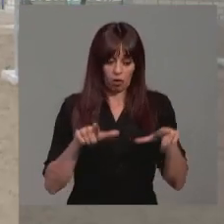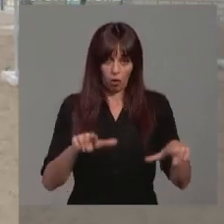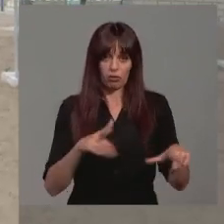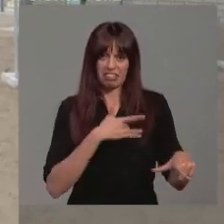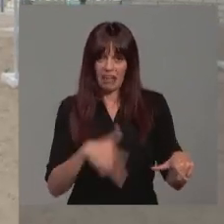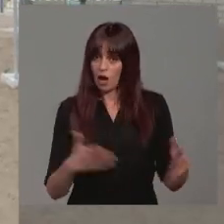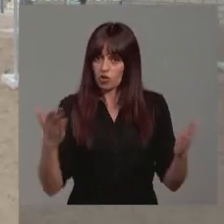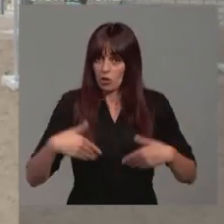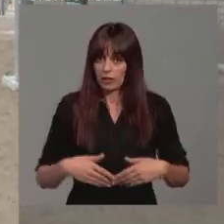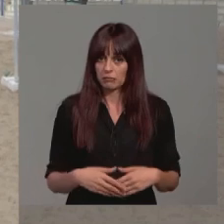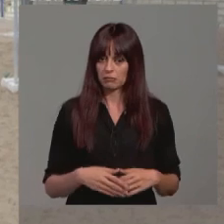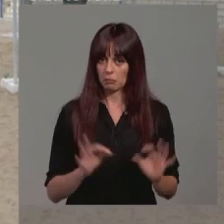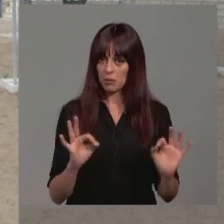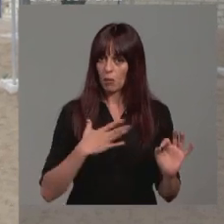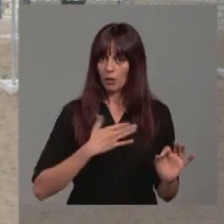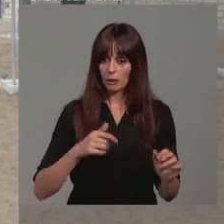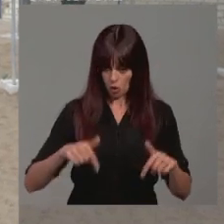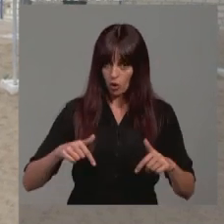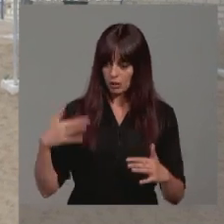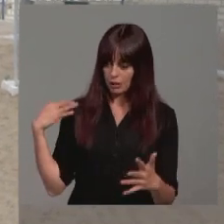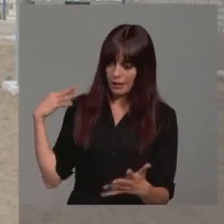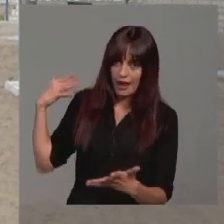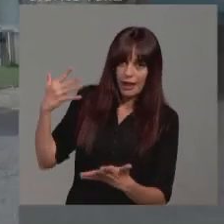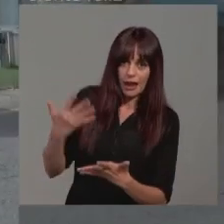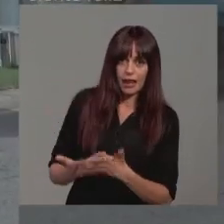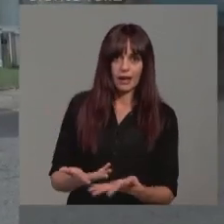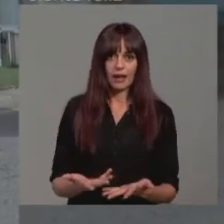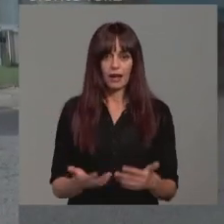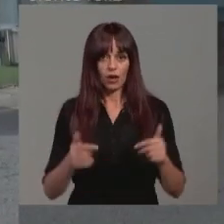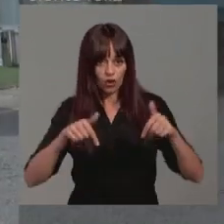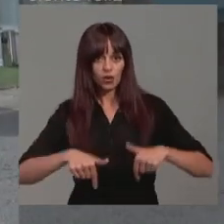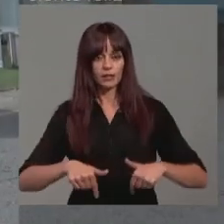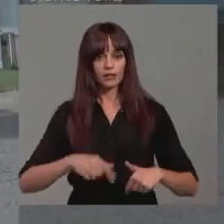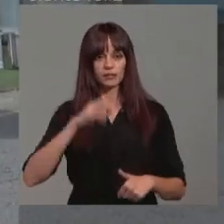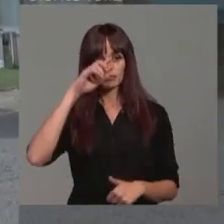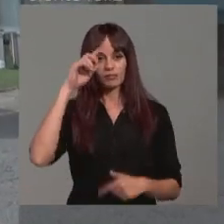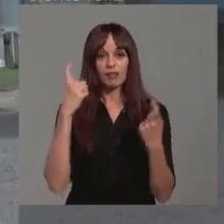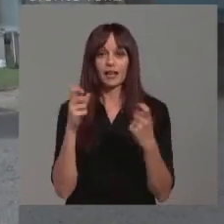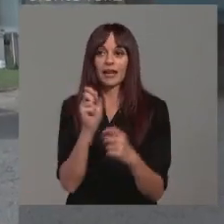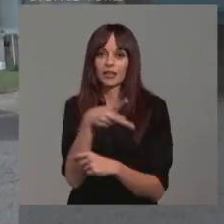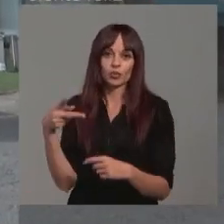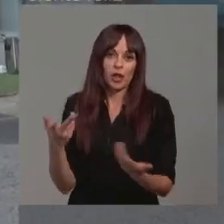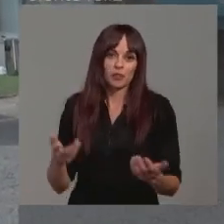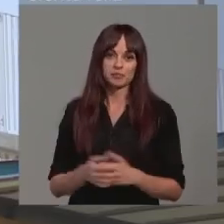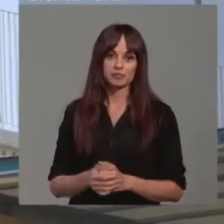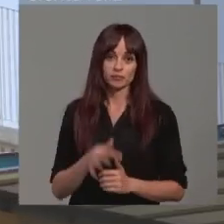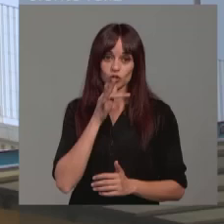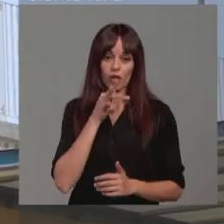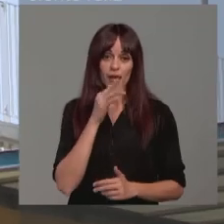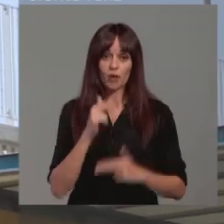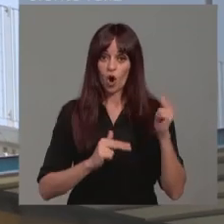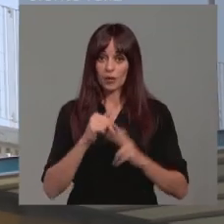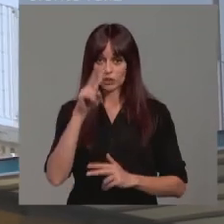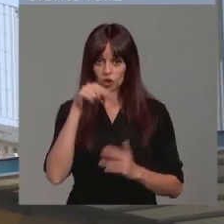Pero estamos todavía, a día de hoy, sorprendentemente, a falta de resolución expresa. Y con las obras del